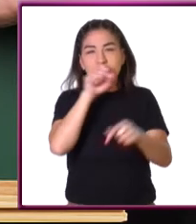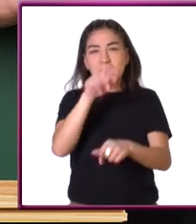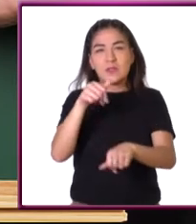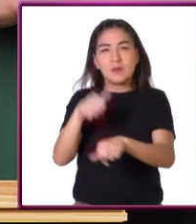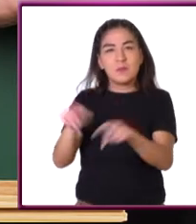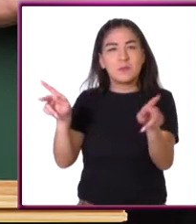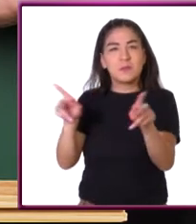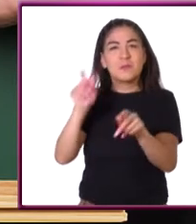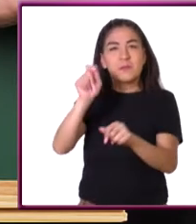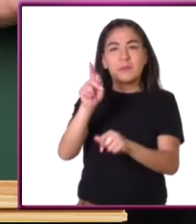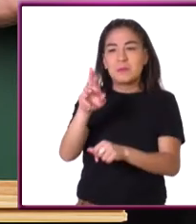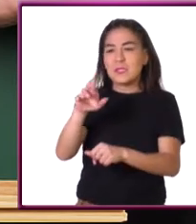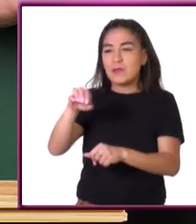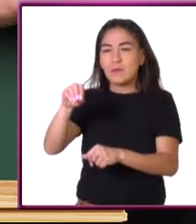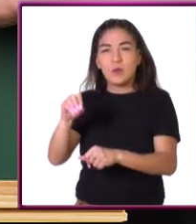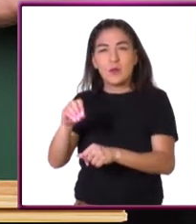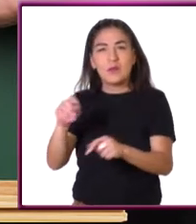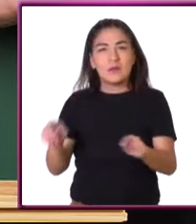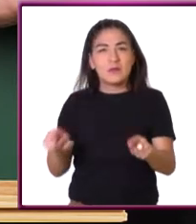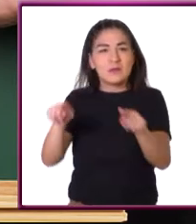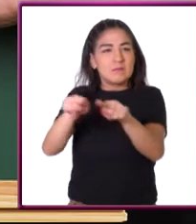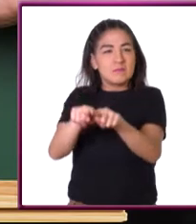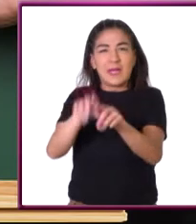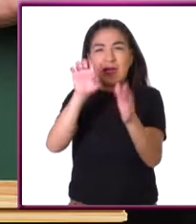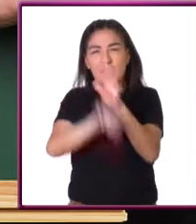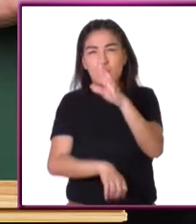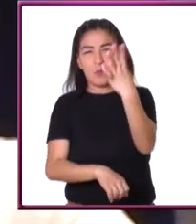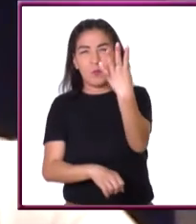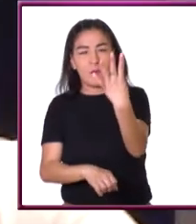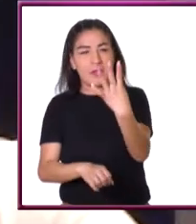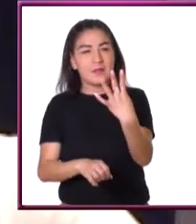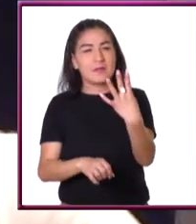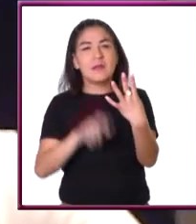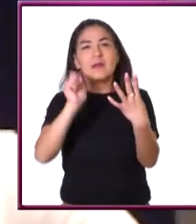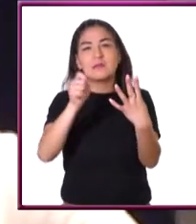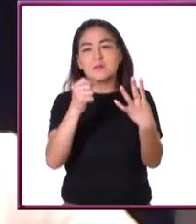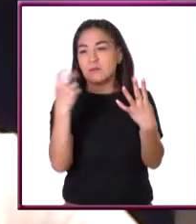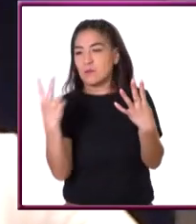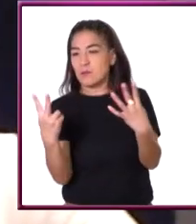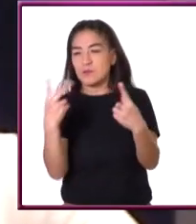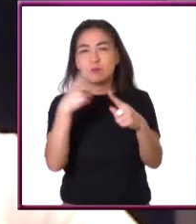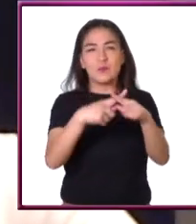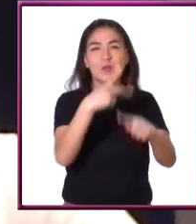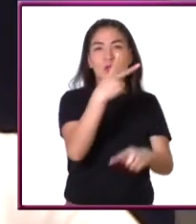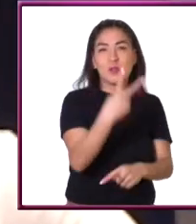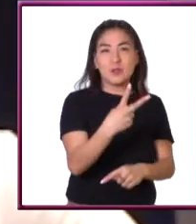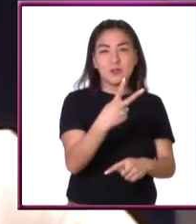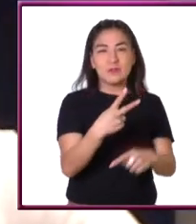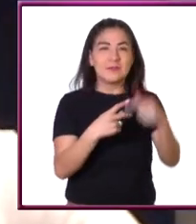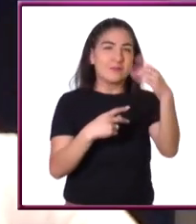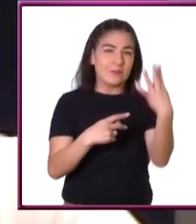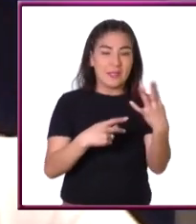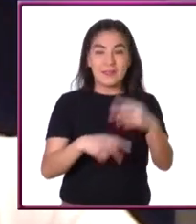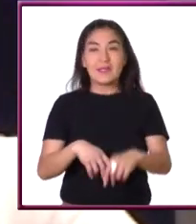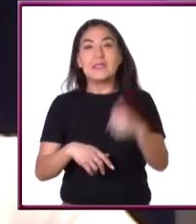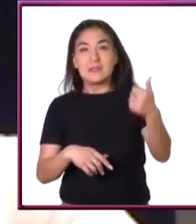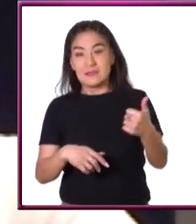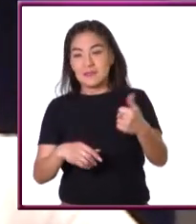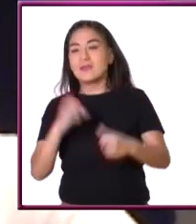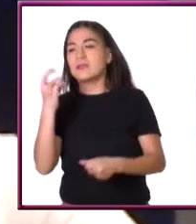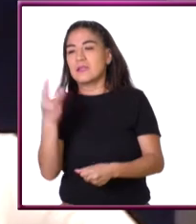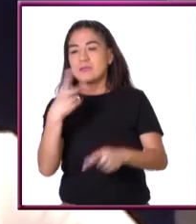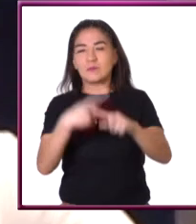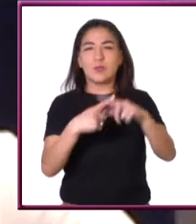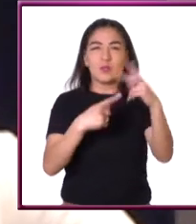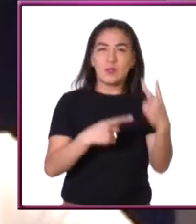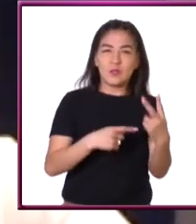números primos, se puede representar por números primos. Por ejemplo, el 4 es el producto de 2 por 2, 6 sería el producto